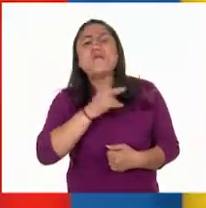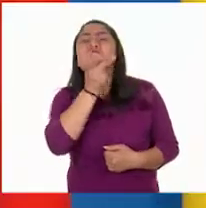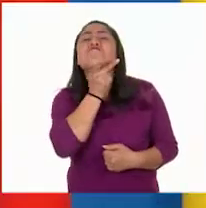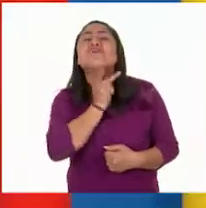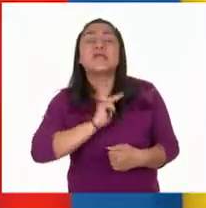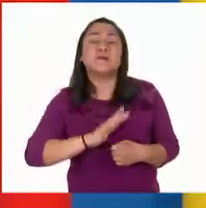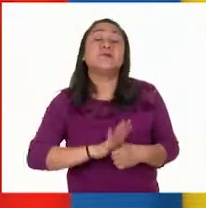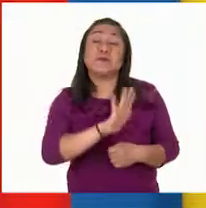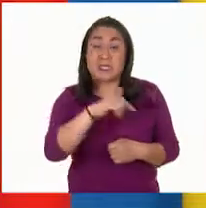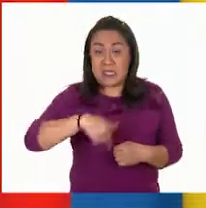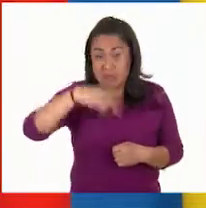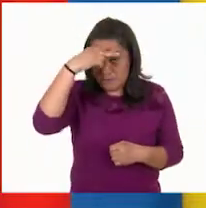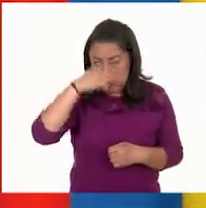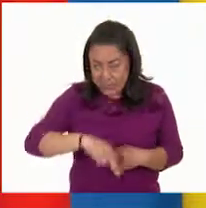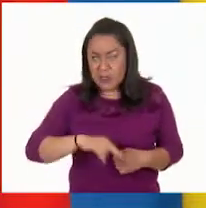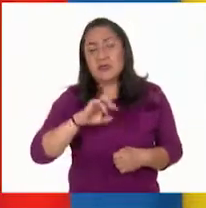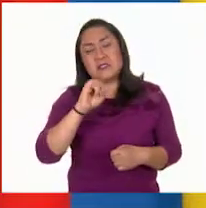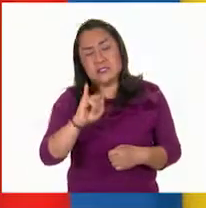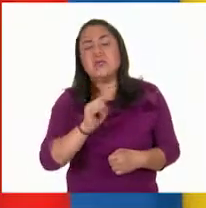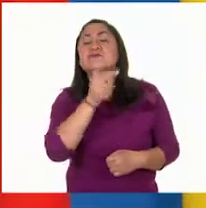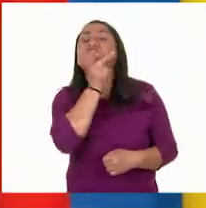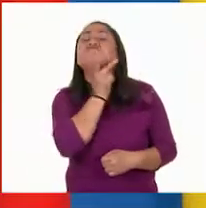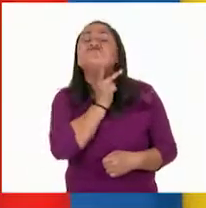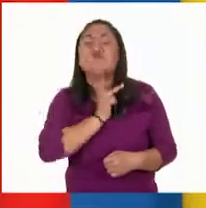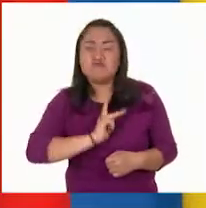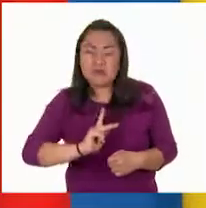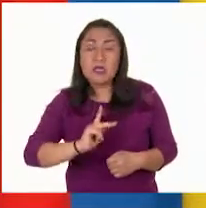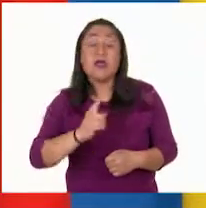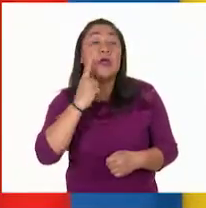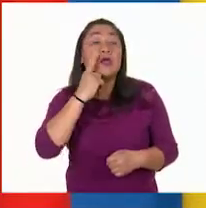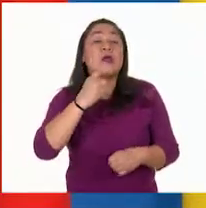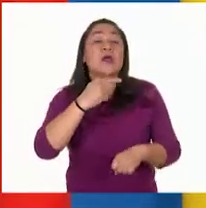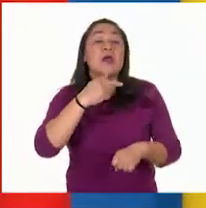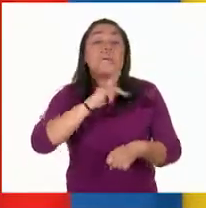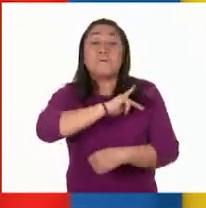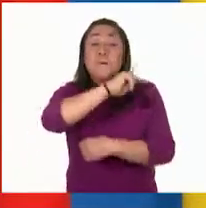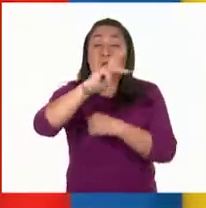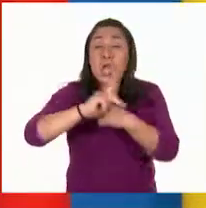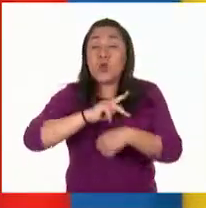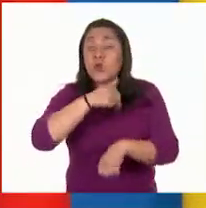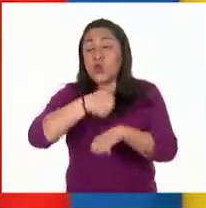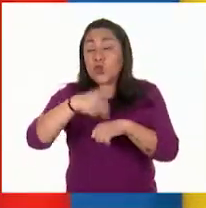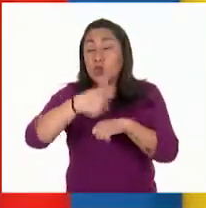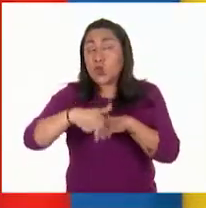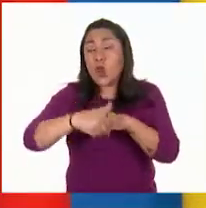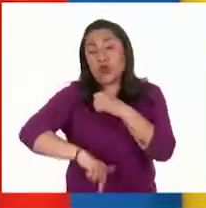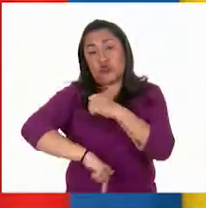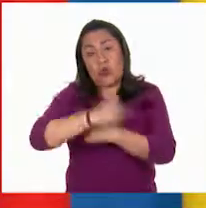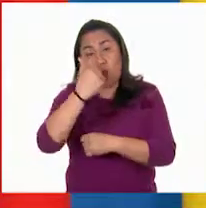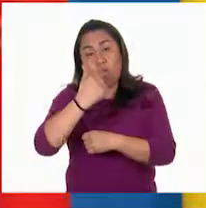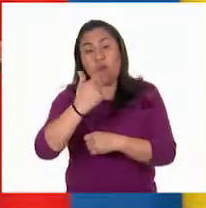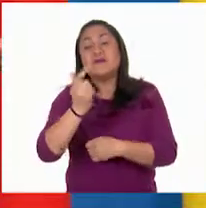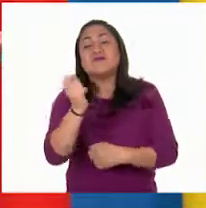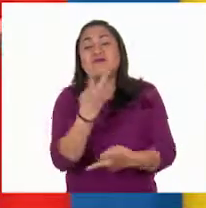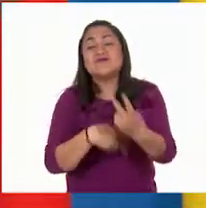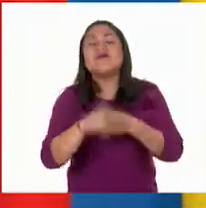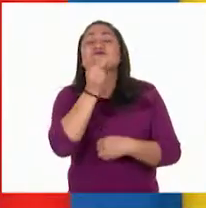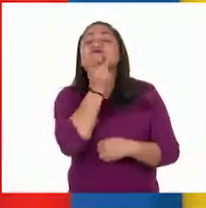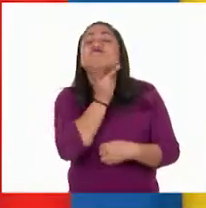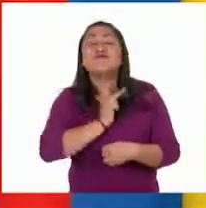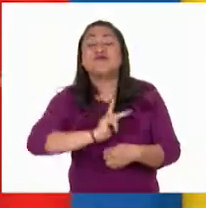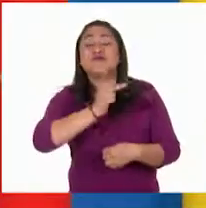México produce petróleo, de hecho, es el país número 12 en la producción mundial. Y la gran parte lo